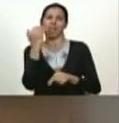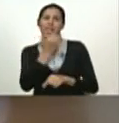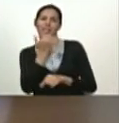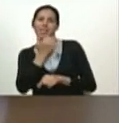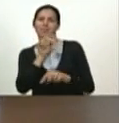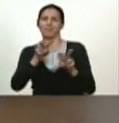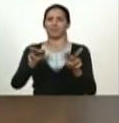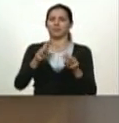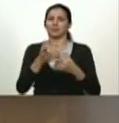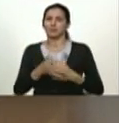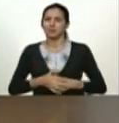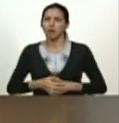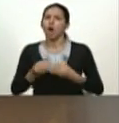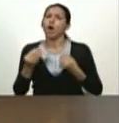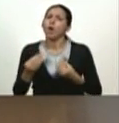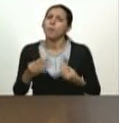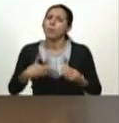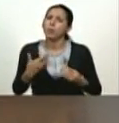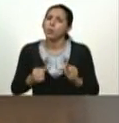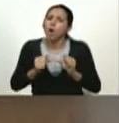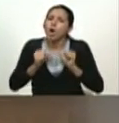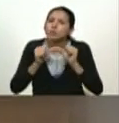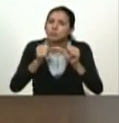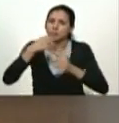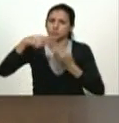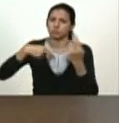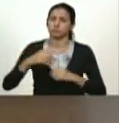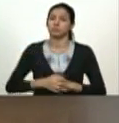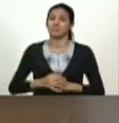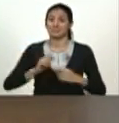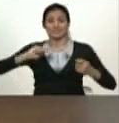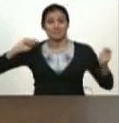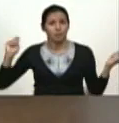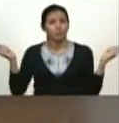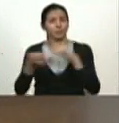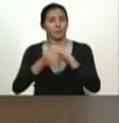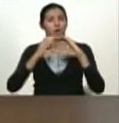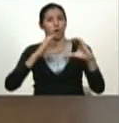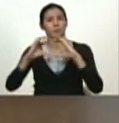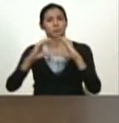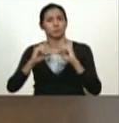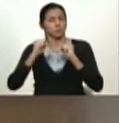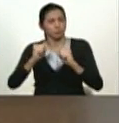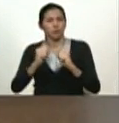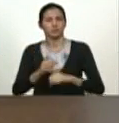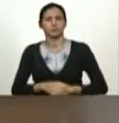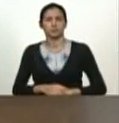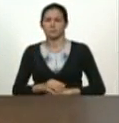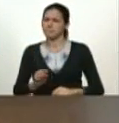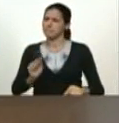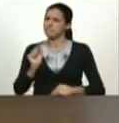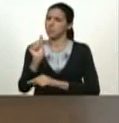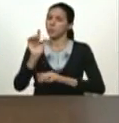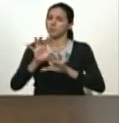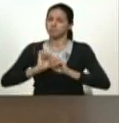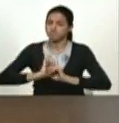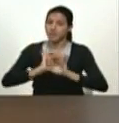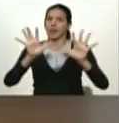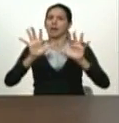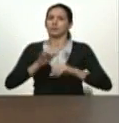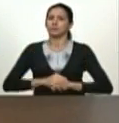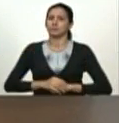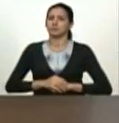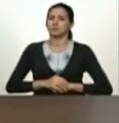¿y cómo podemos sostener las revoluciones? a través de una nueva política comunicacional de alto impacto que sustituya la hegemonía